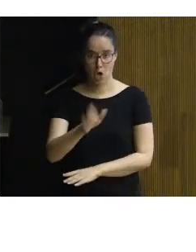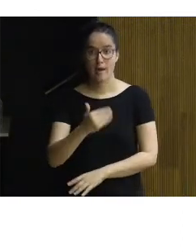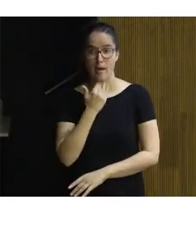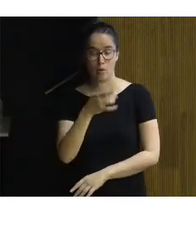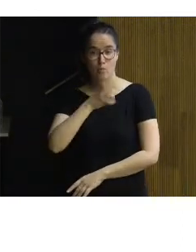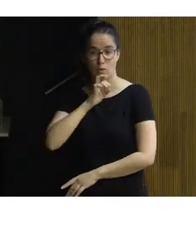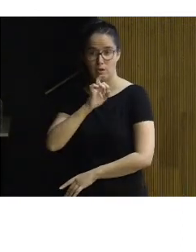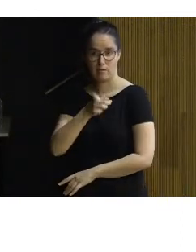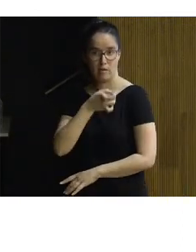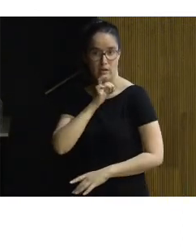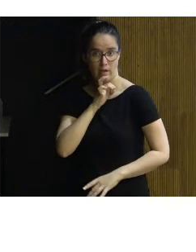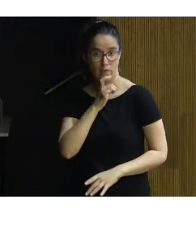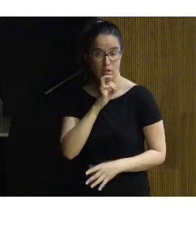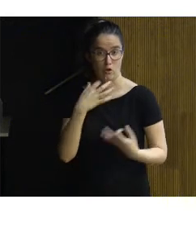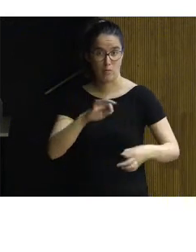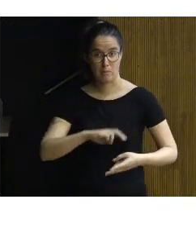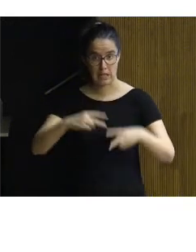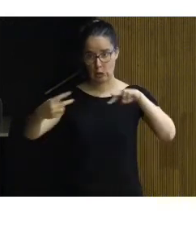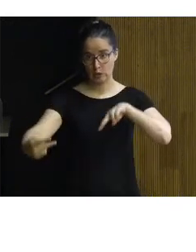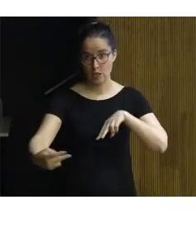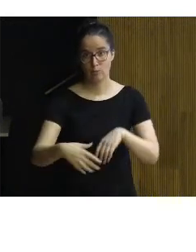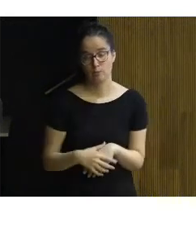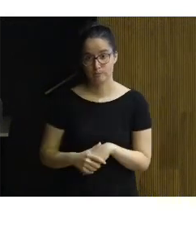difícil debe de ser cuando es lo contrario de lo que sucede.